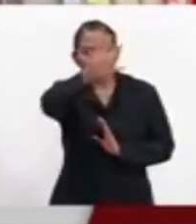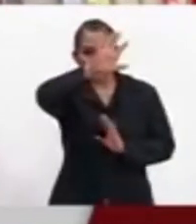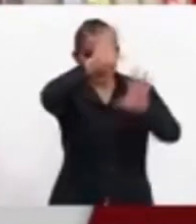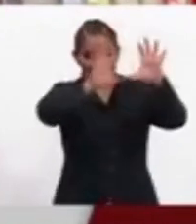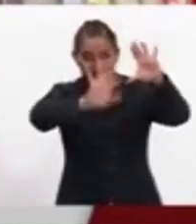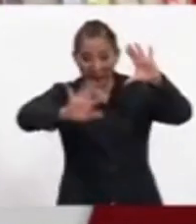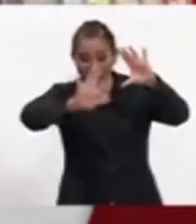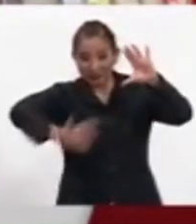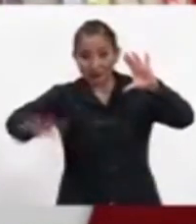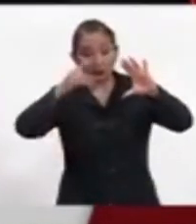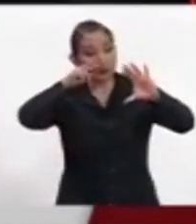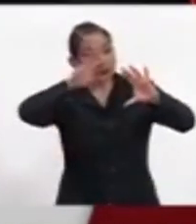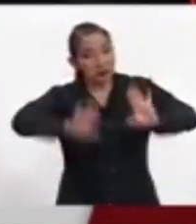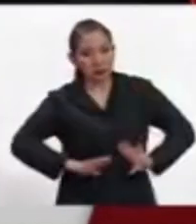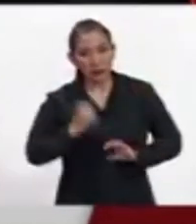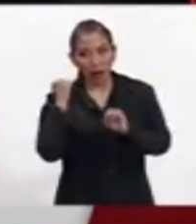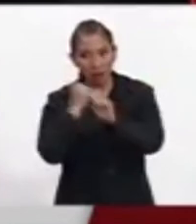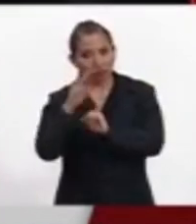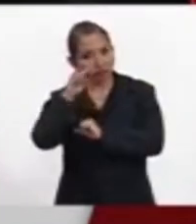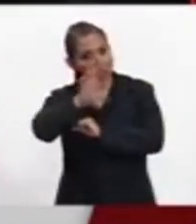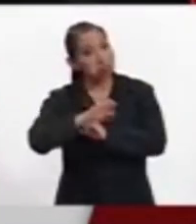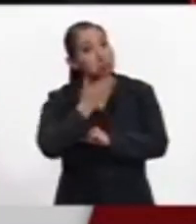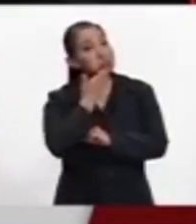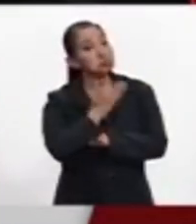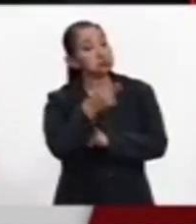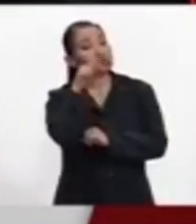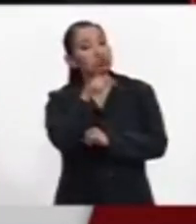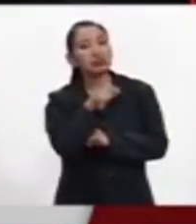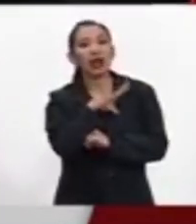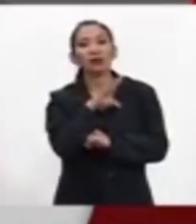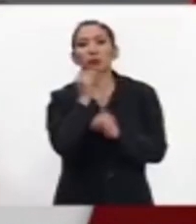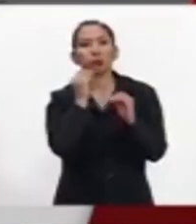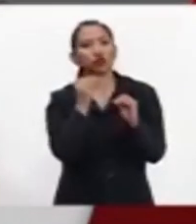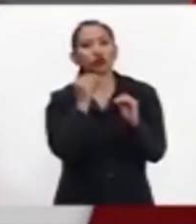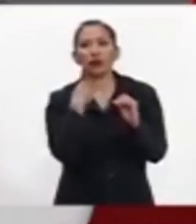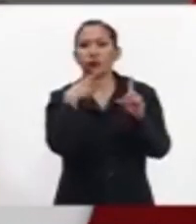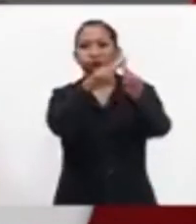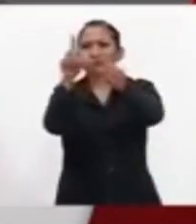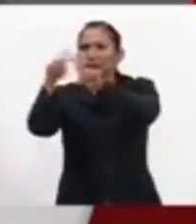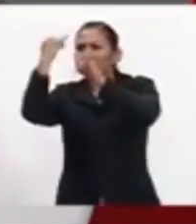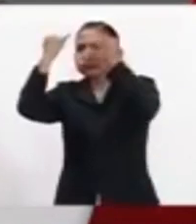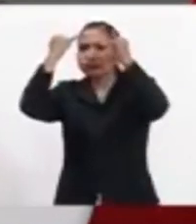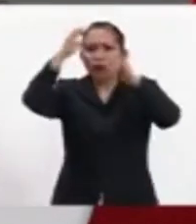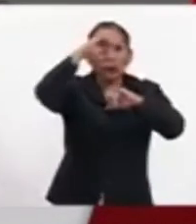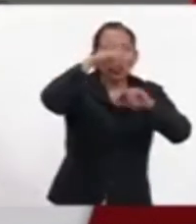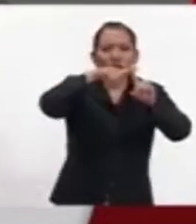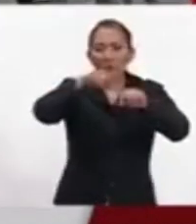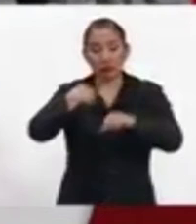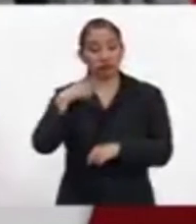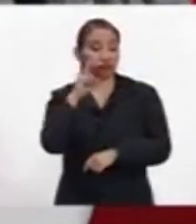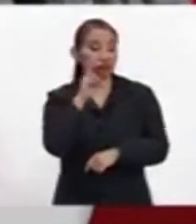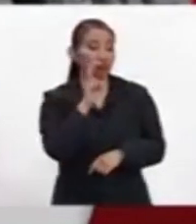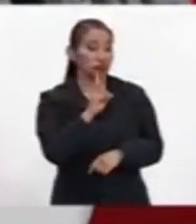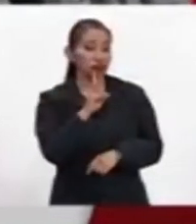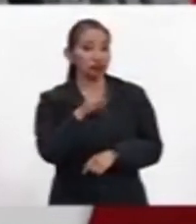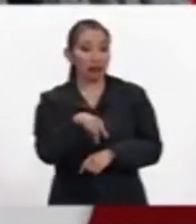una cobertura que se ha caracterizado en los últimos años, diría yo, donde existe mucha pluralidad. Pues sí, en realidad es una de